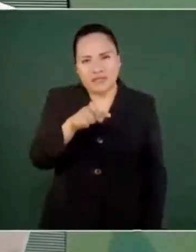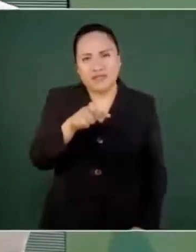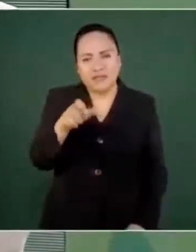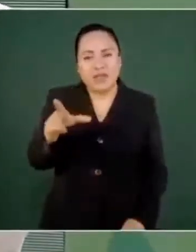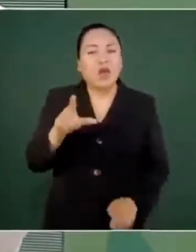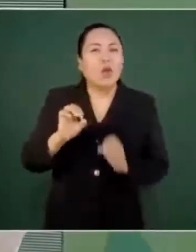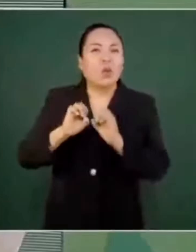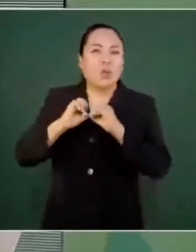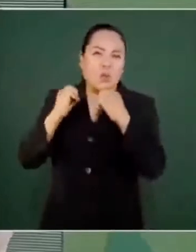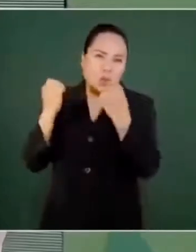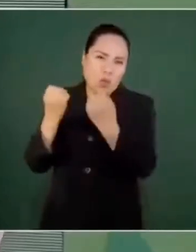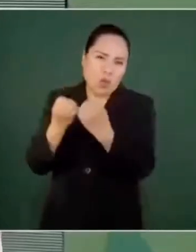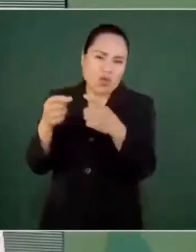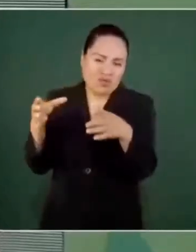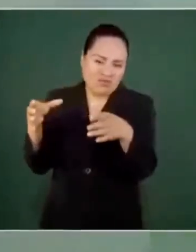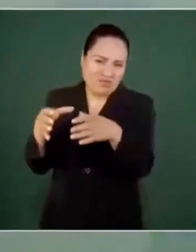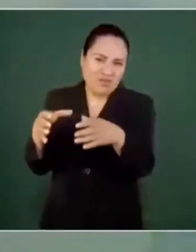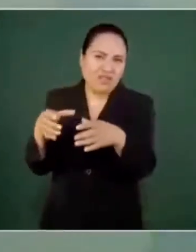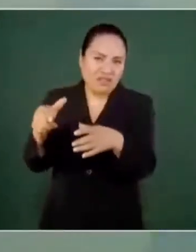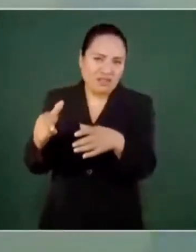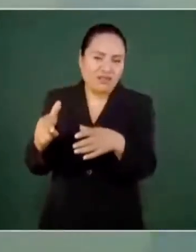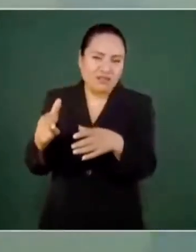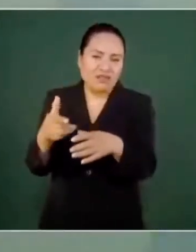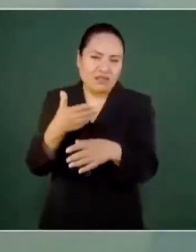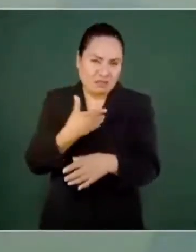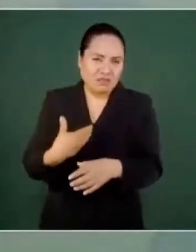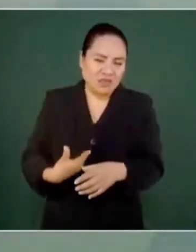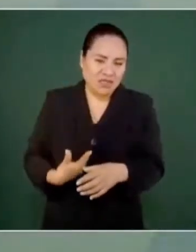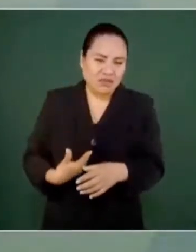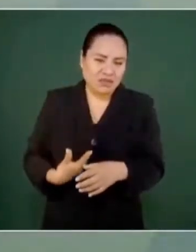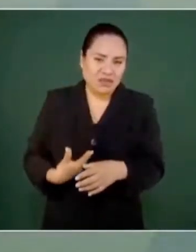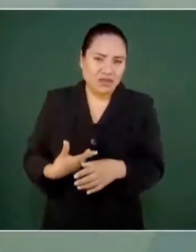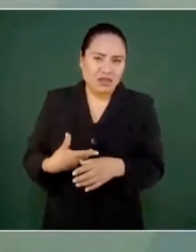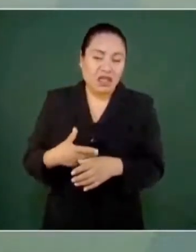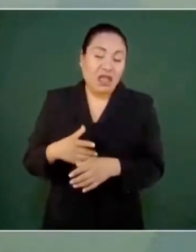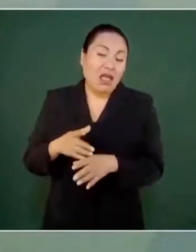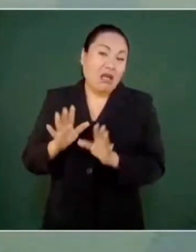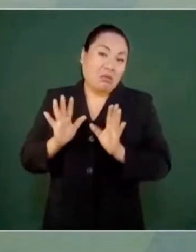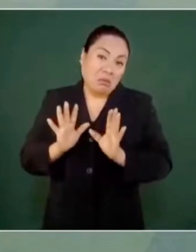organización supuestamente de empresarios,